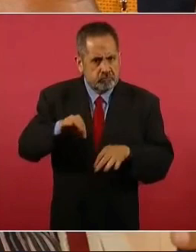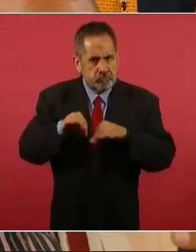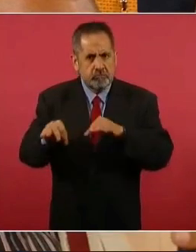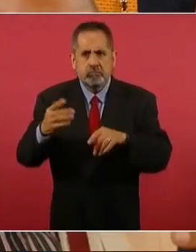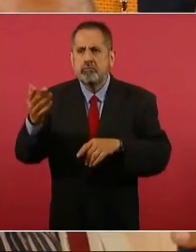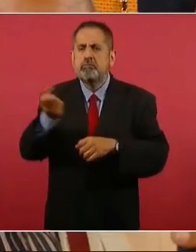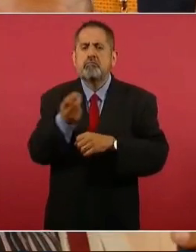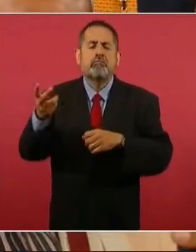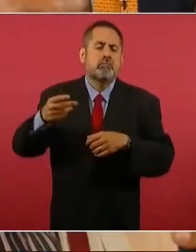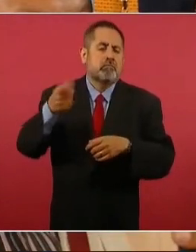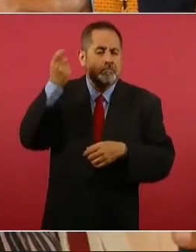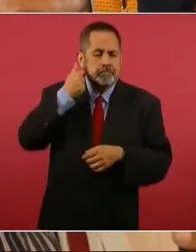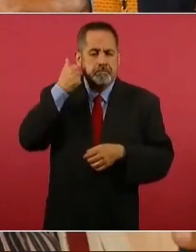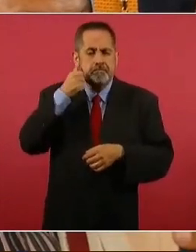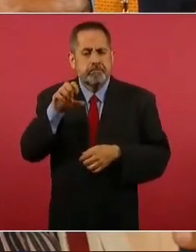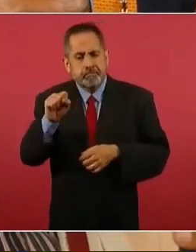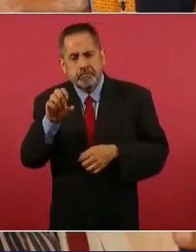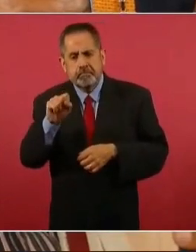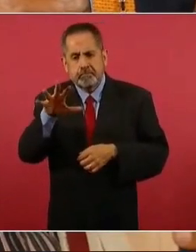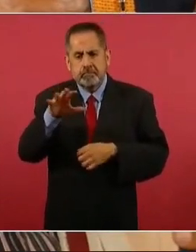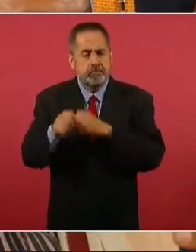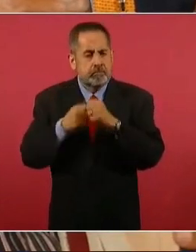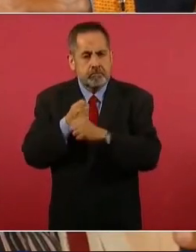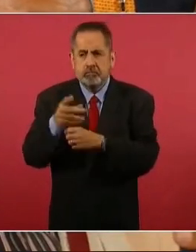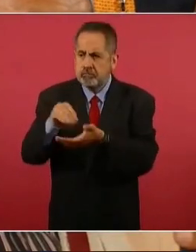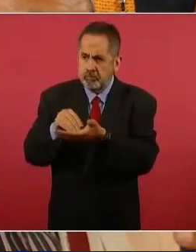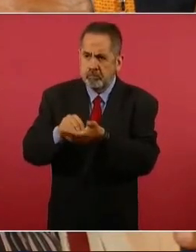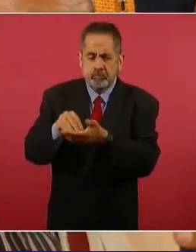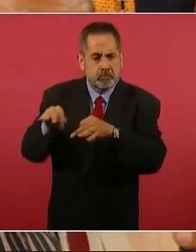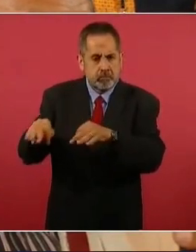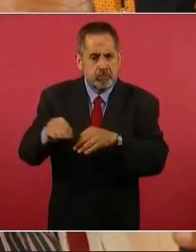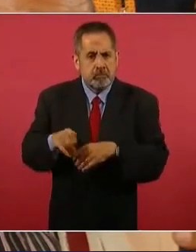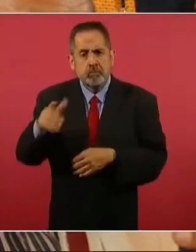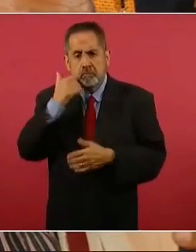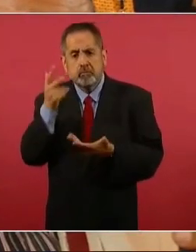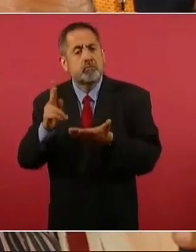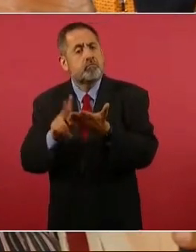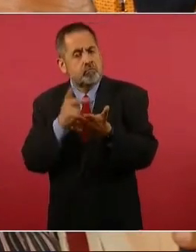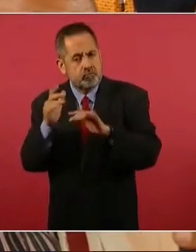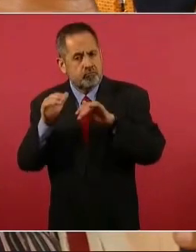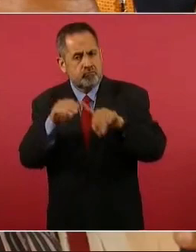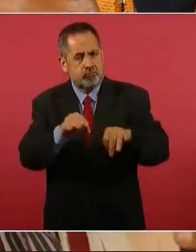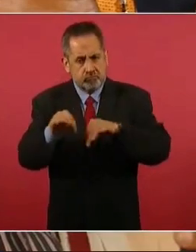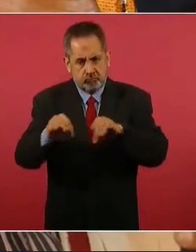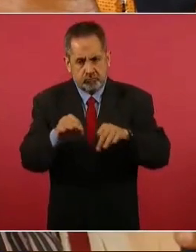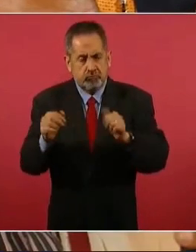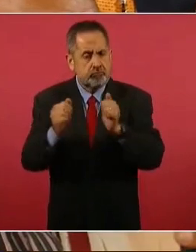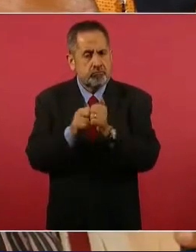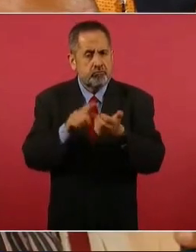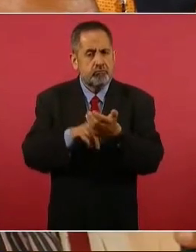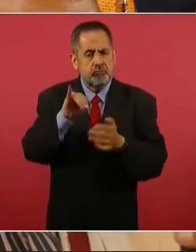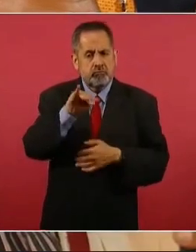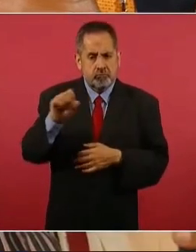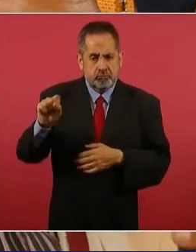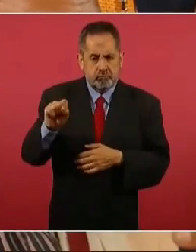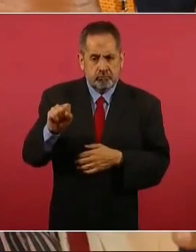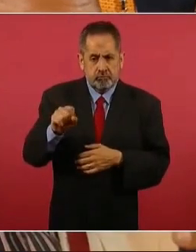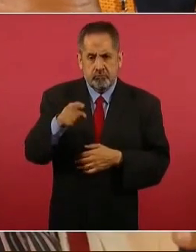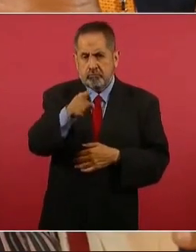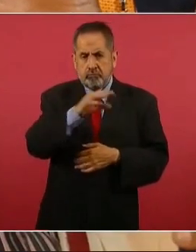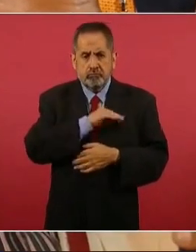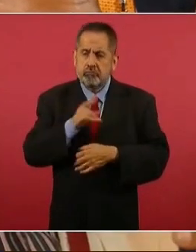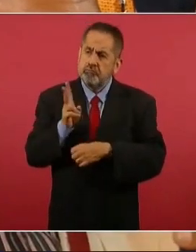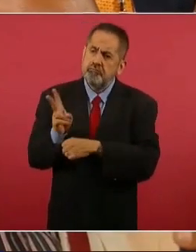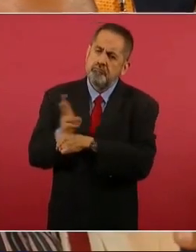se jubilaron a los 60, 65 años y dicen que ellos quieren servir nuevamente al IMSS. ¿Usted haría una